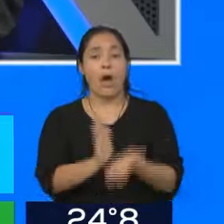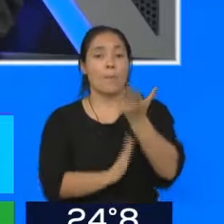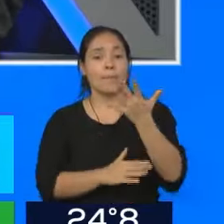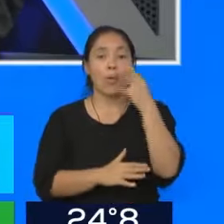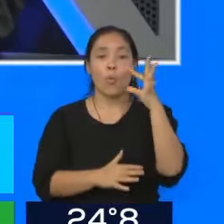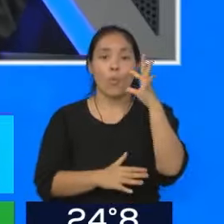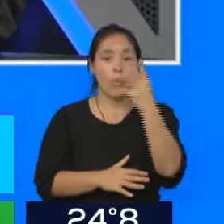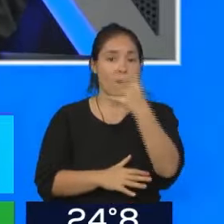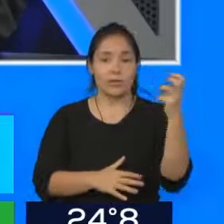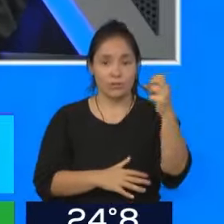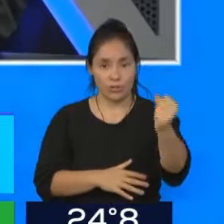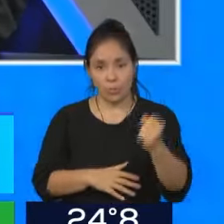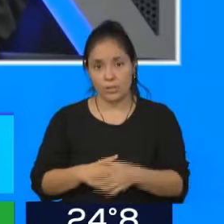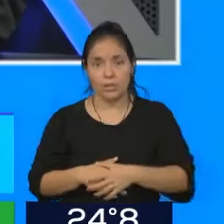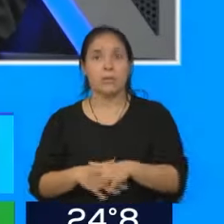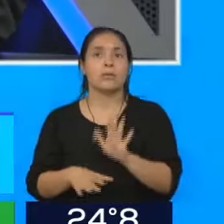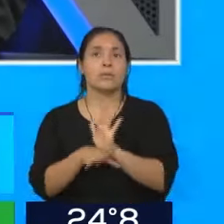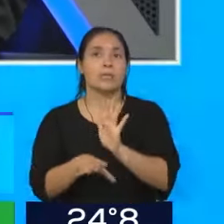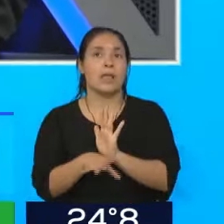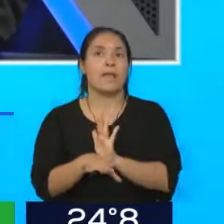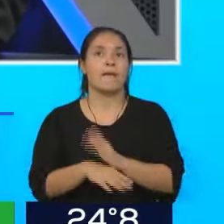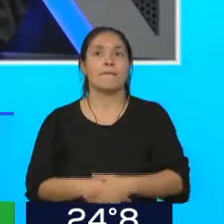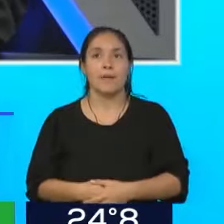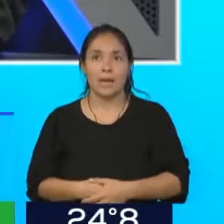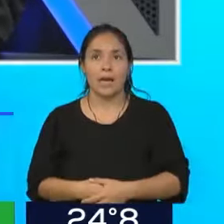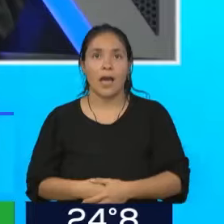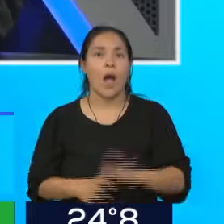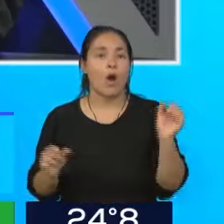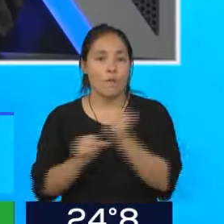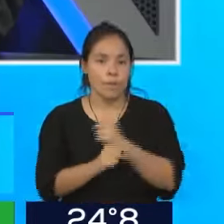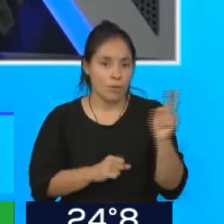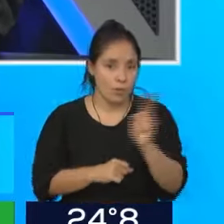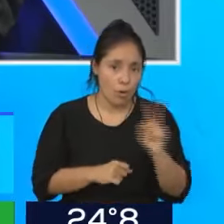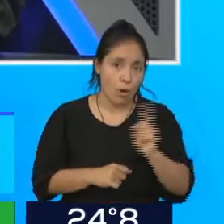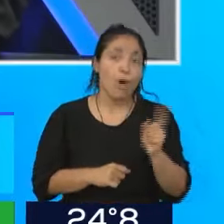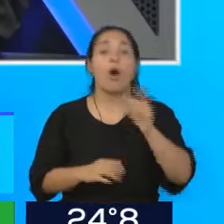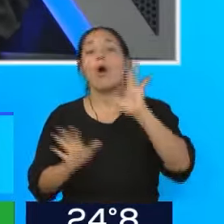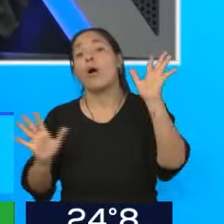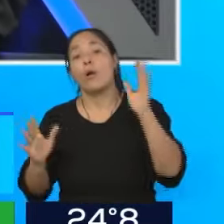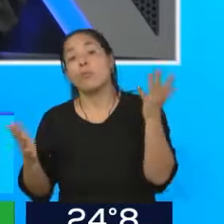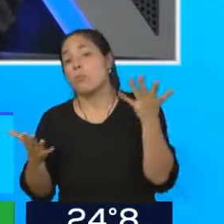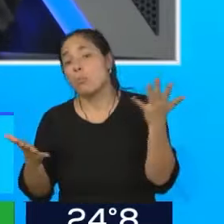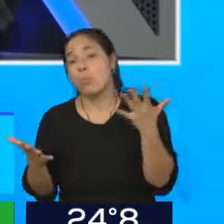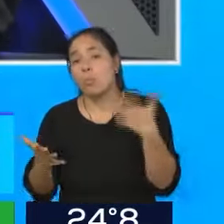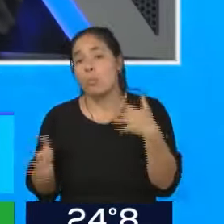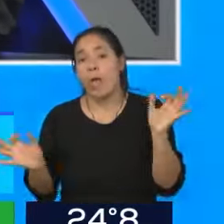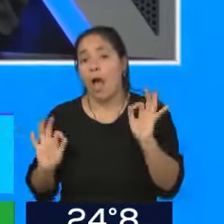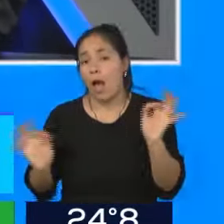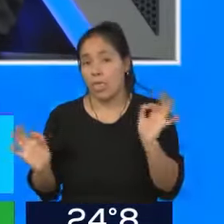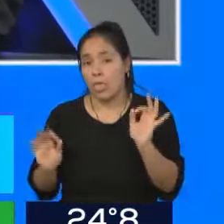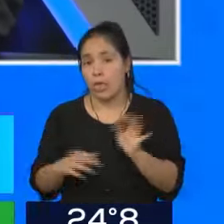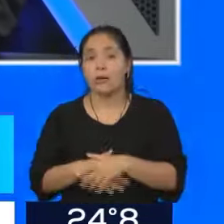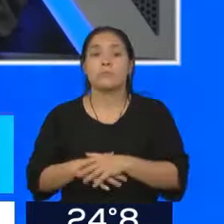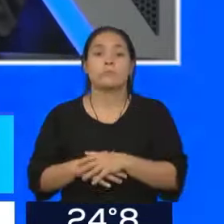Más o menos para que tengas una idea, esto no ha sido ni confirmado ni desmentido, cada director estaría por comenzar